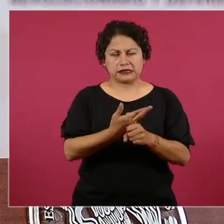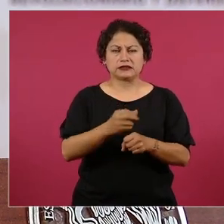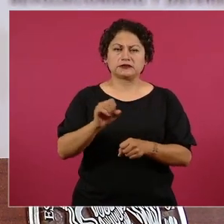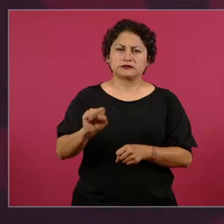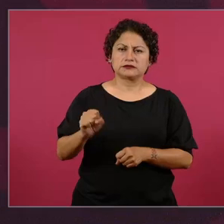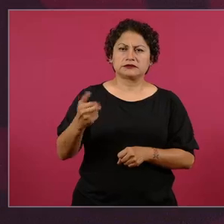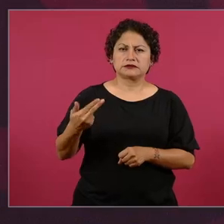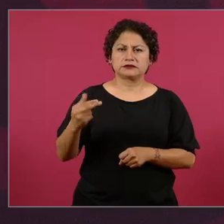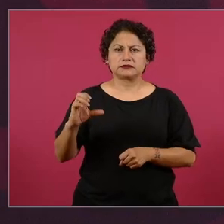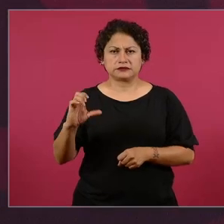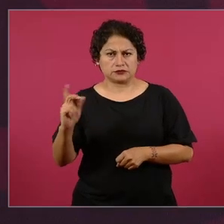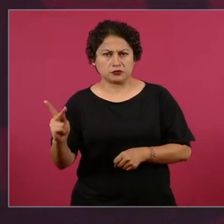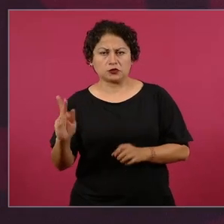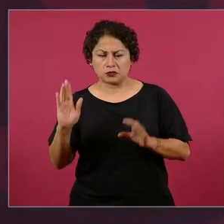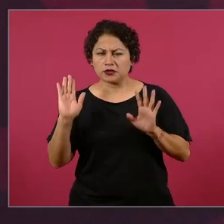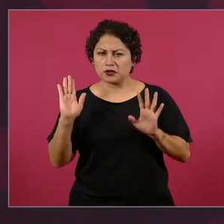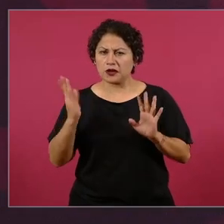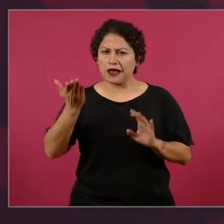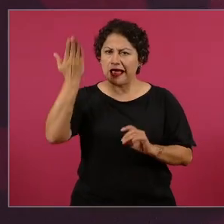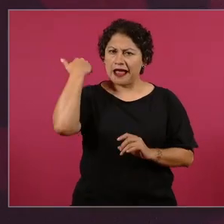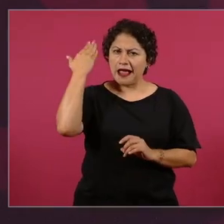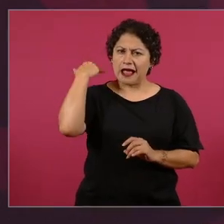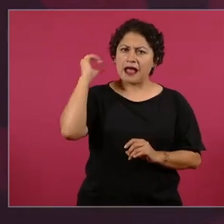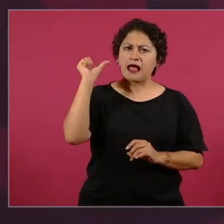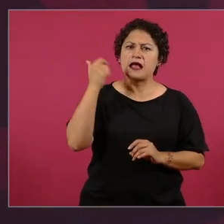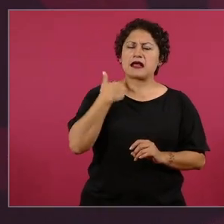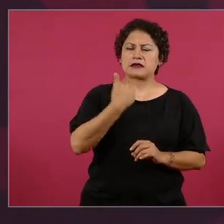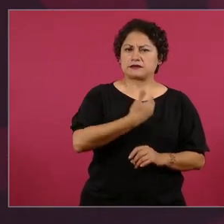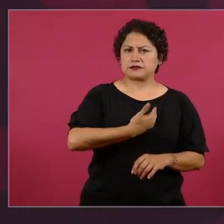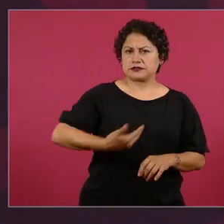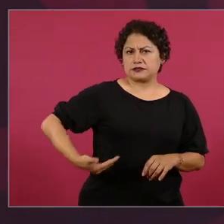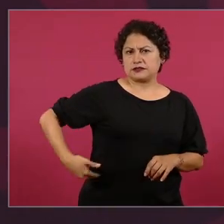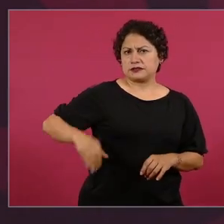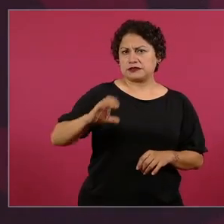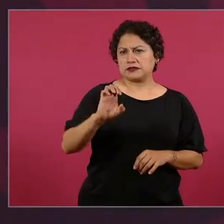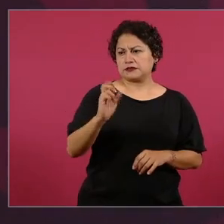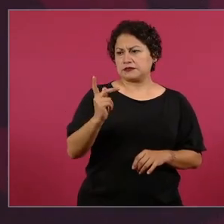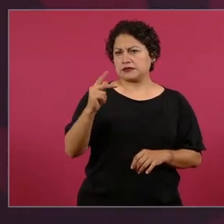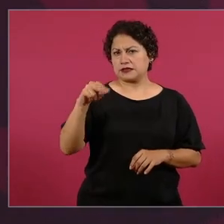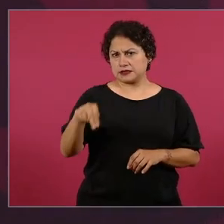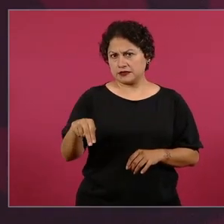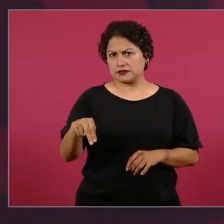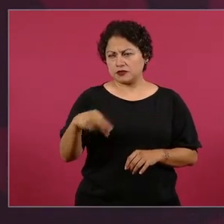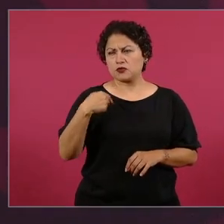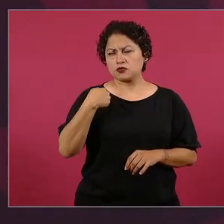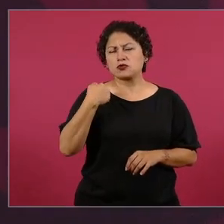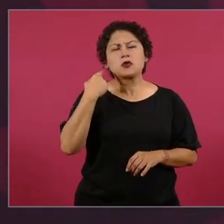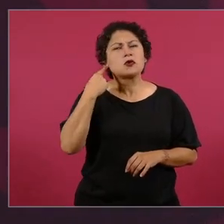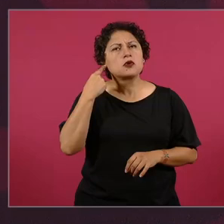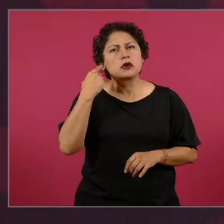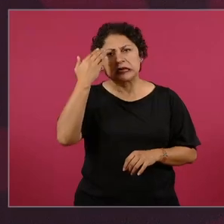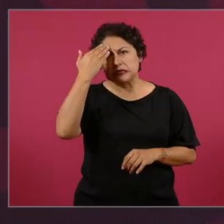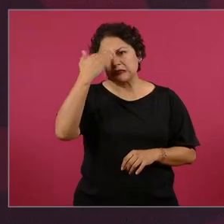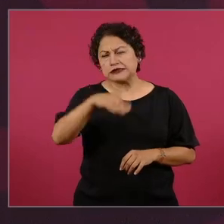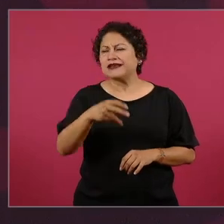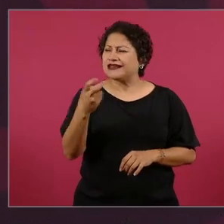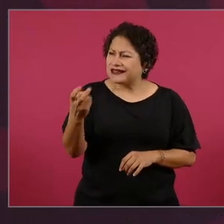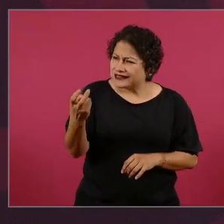al final del gobierno del licenciado Peña Nieto. Ese González Sanay.